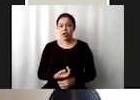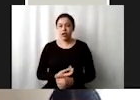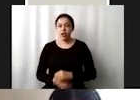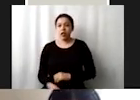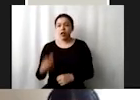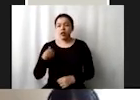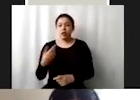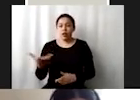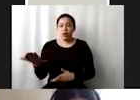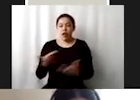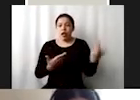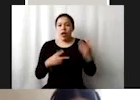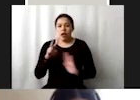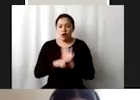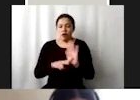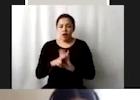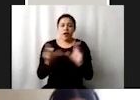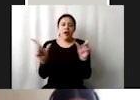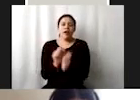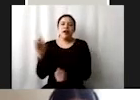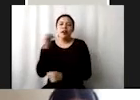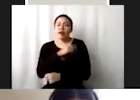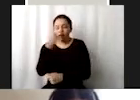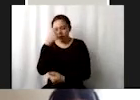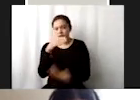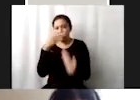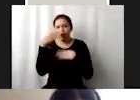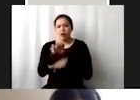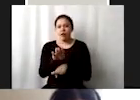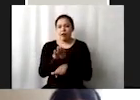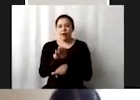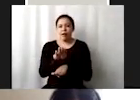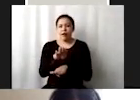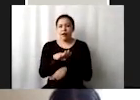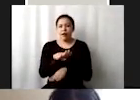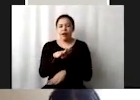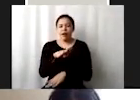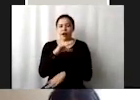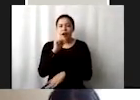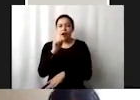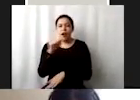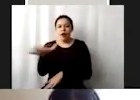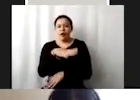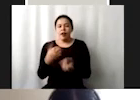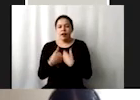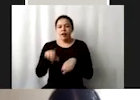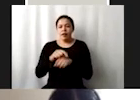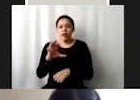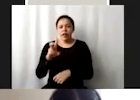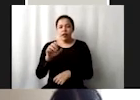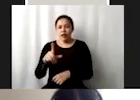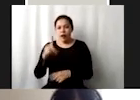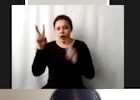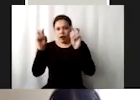un video pequeñito que habla sobre el involucramiento de sociedad civil en este tema de la agenda con